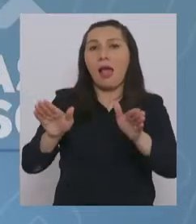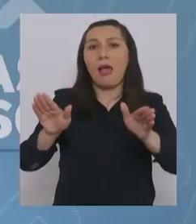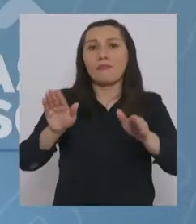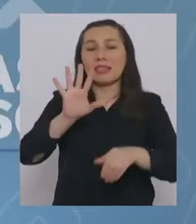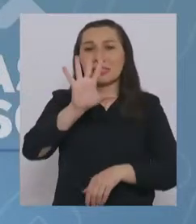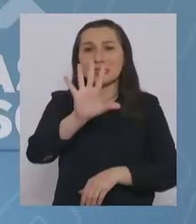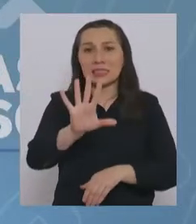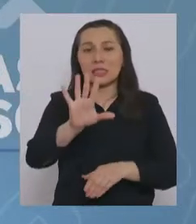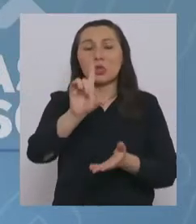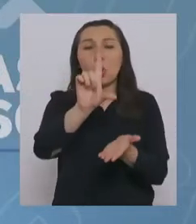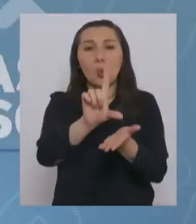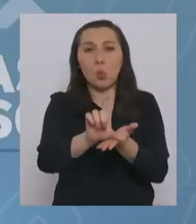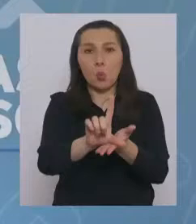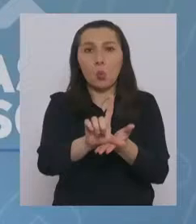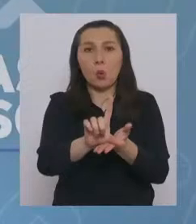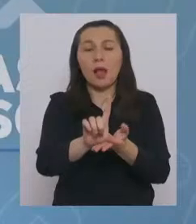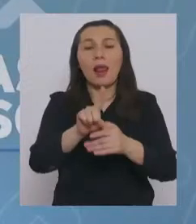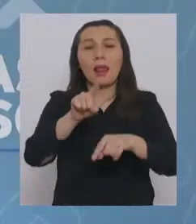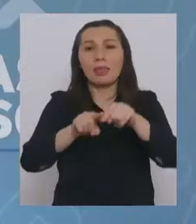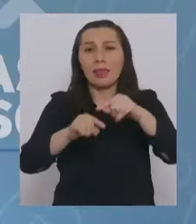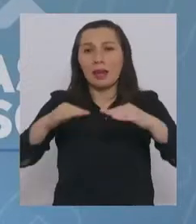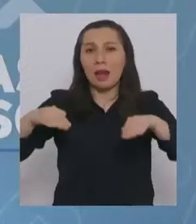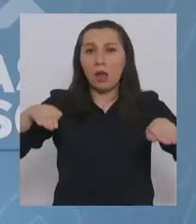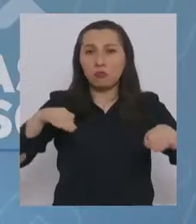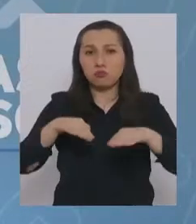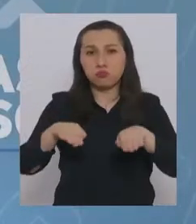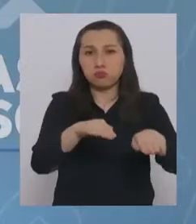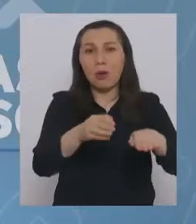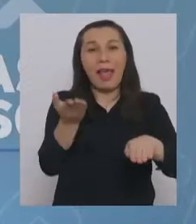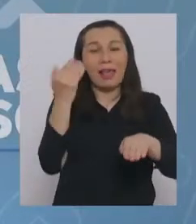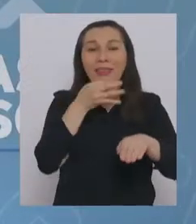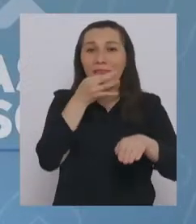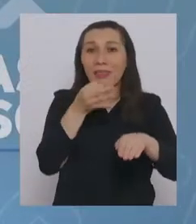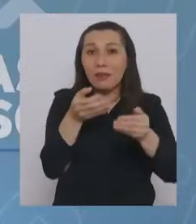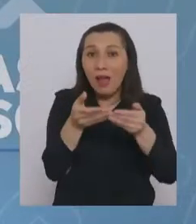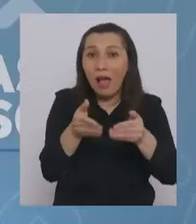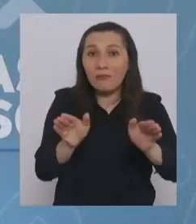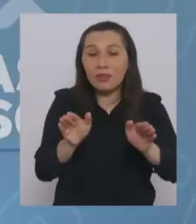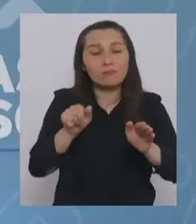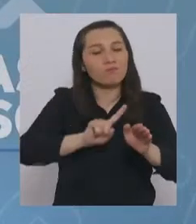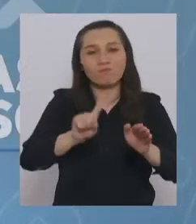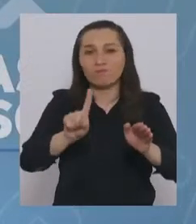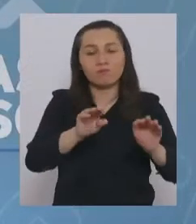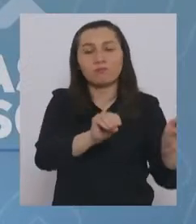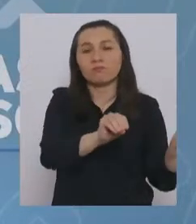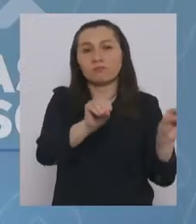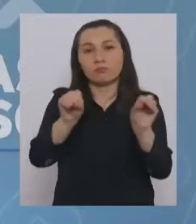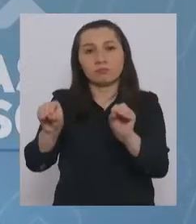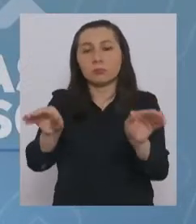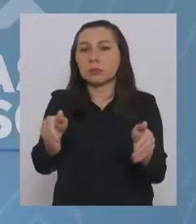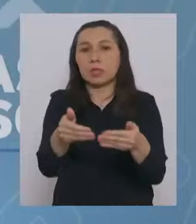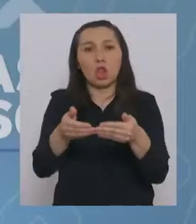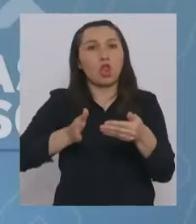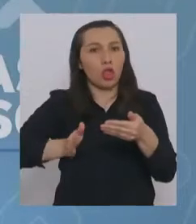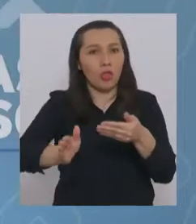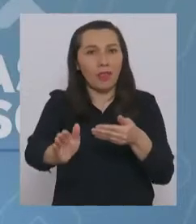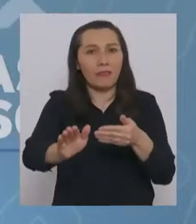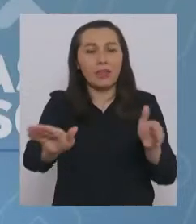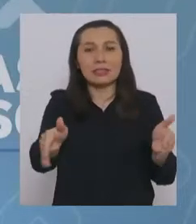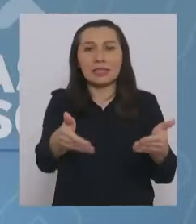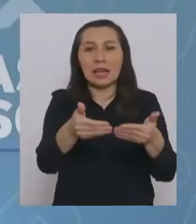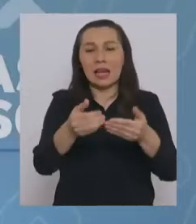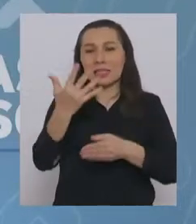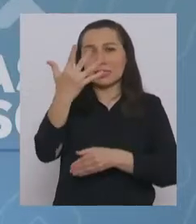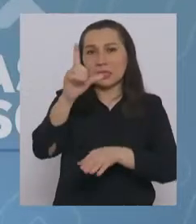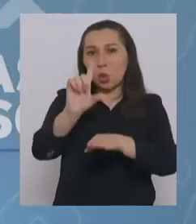de cinco pasos fronterizos terrestres que se habían anunciado anteriormente. Se postergará la apertura